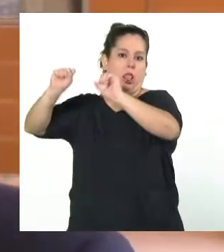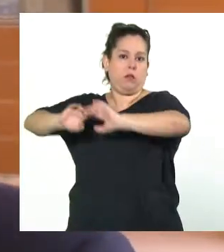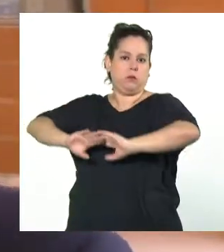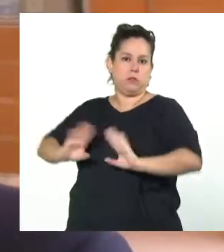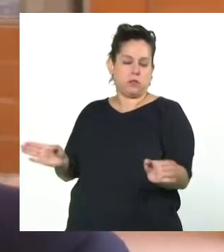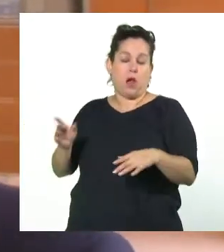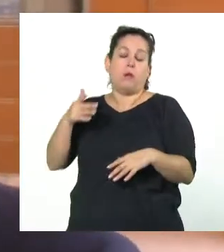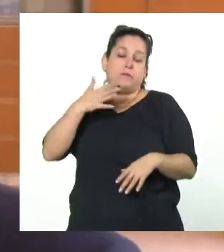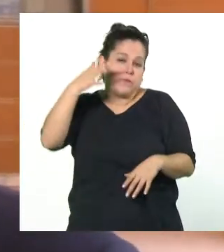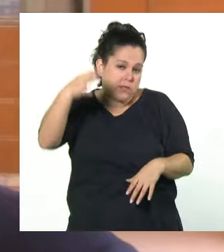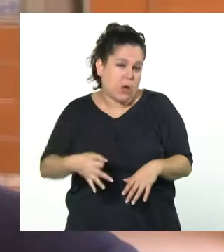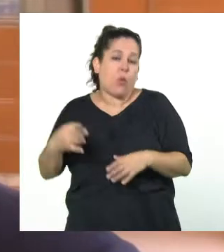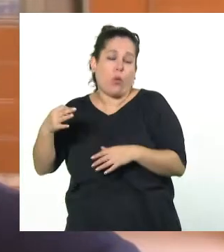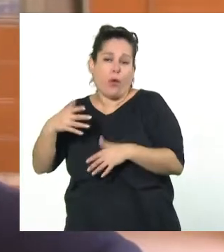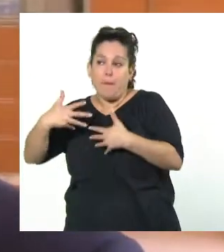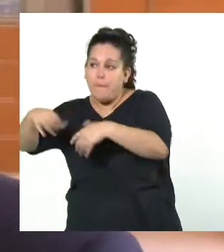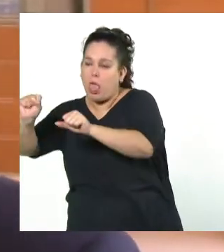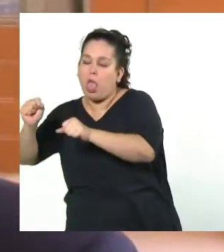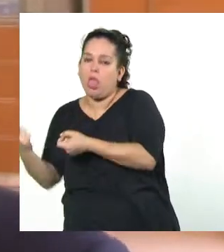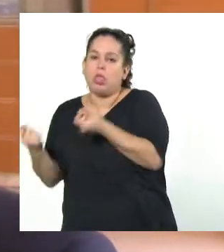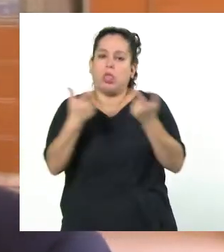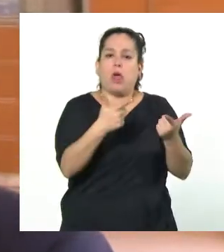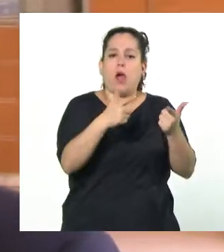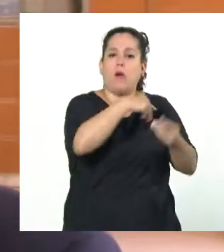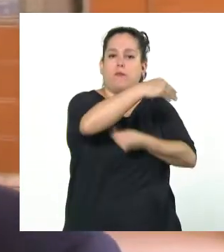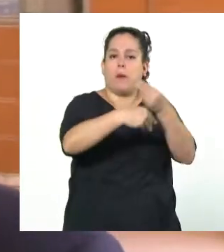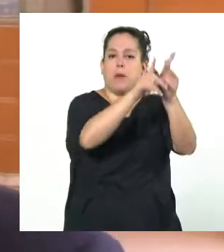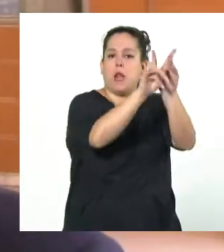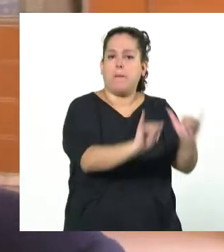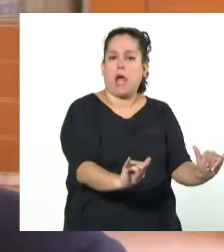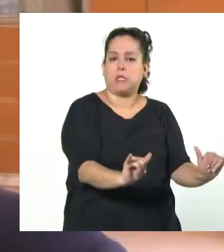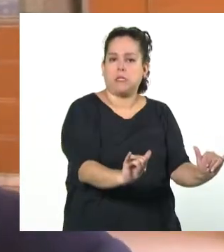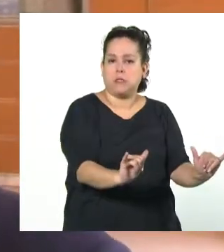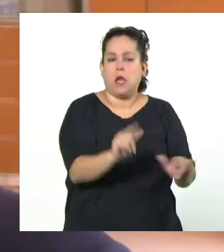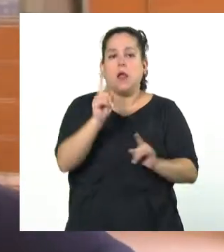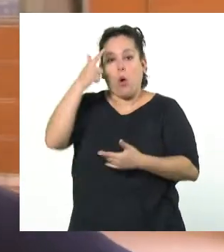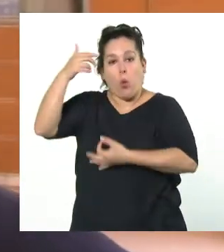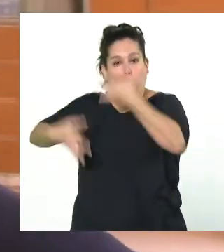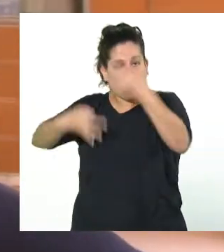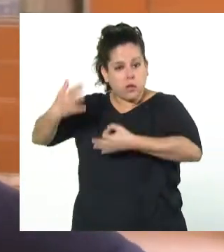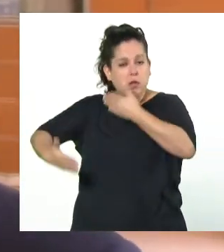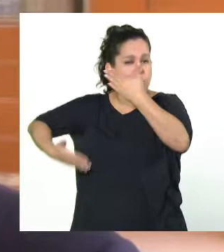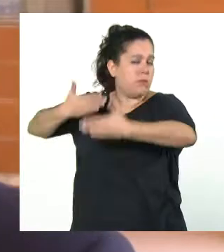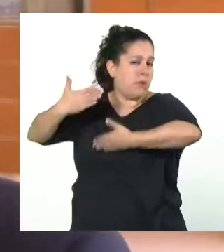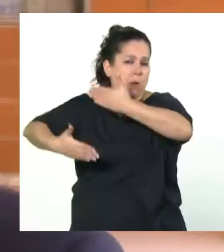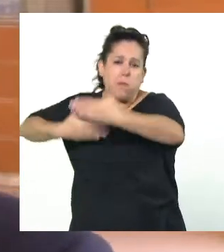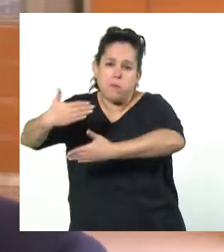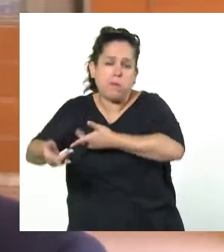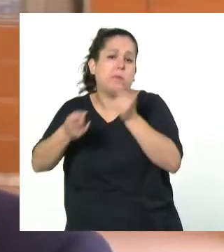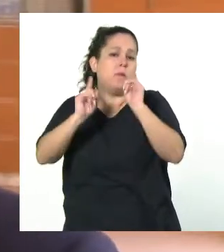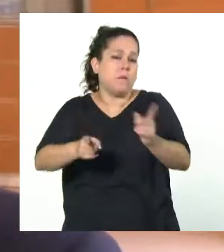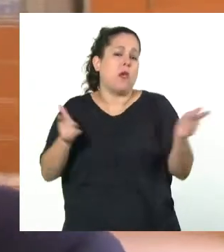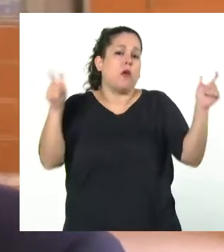Seguramente va a llevar algo de paz a las familias y va a permitir que la justicia por un lado avance, pero también que avance esta comisión